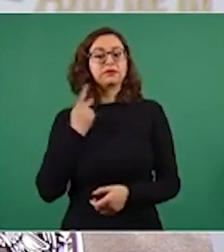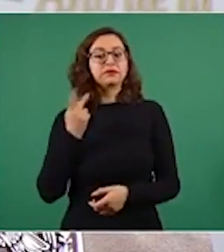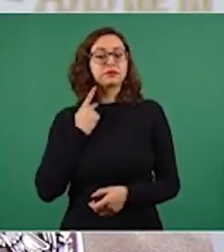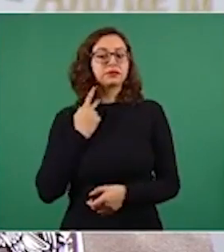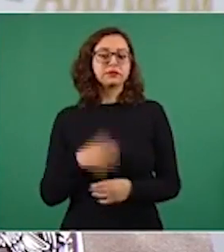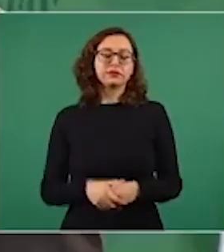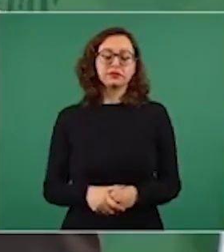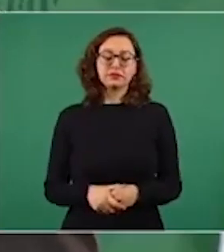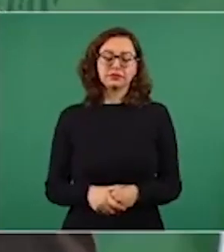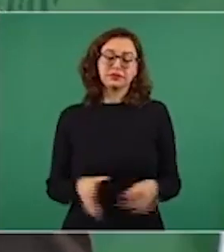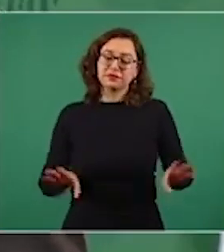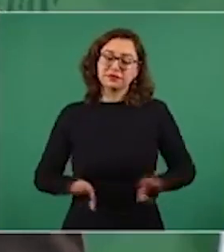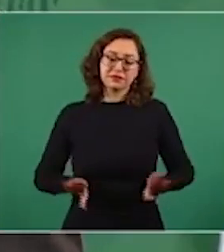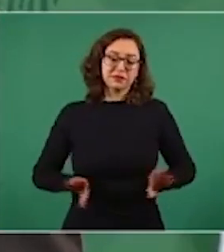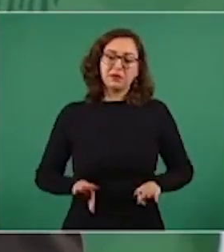Un mal ejemplo.